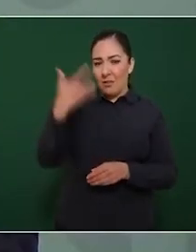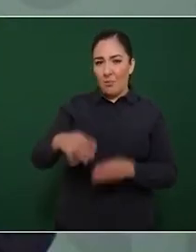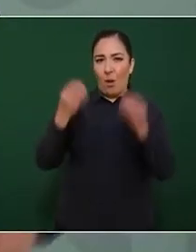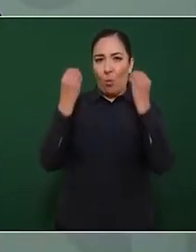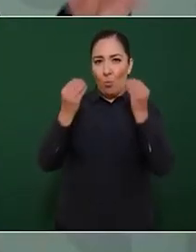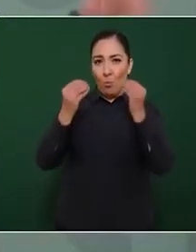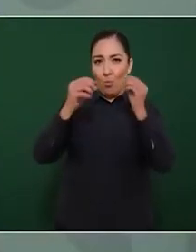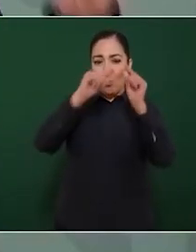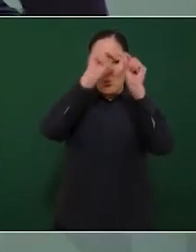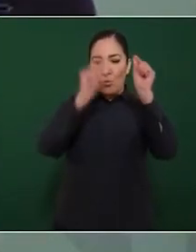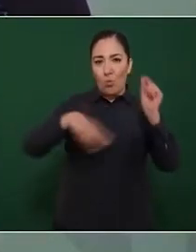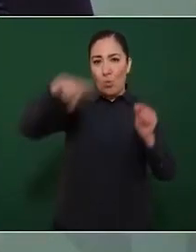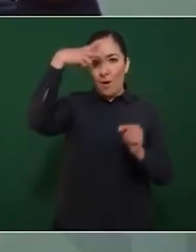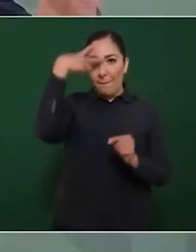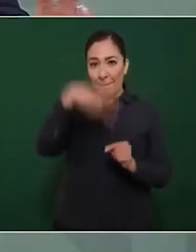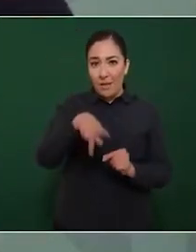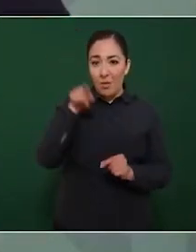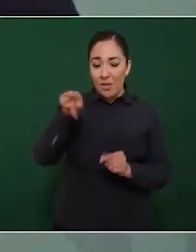el reforma